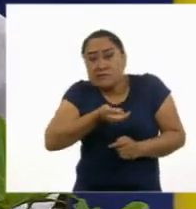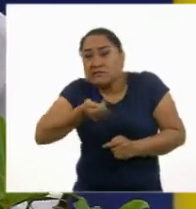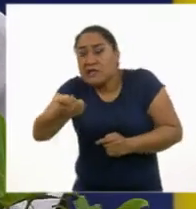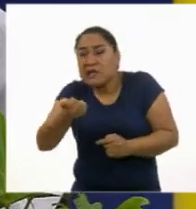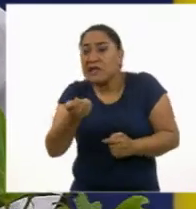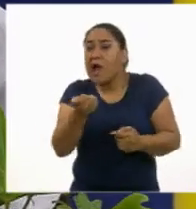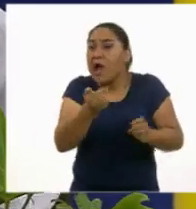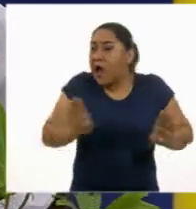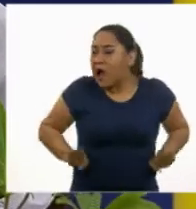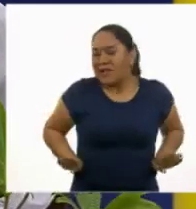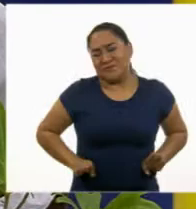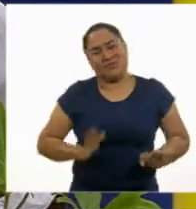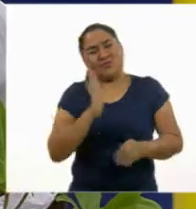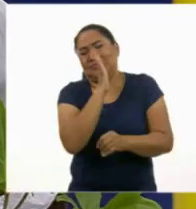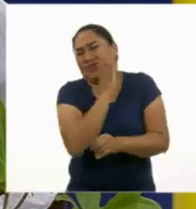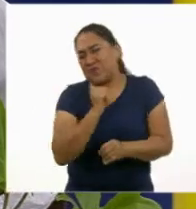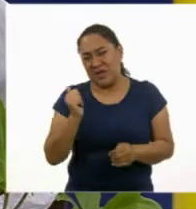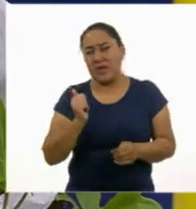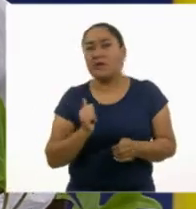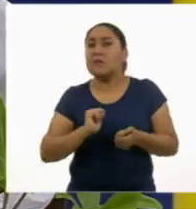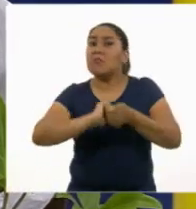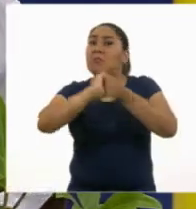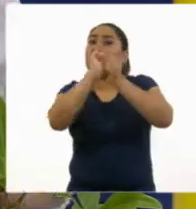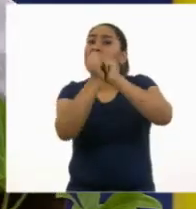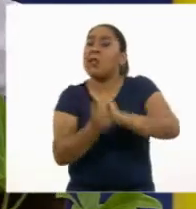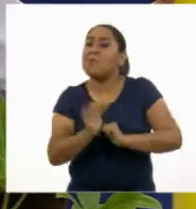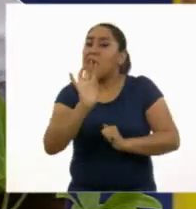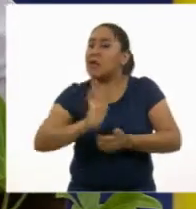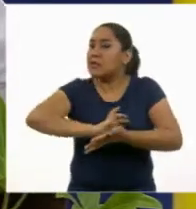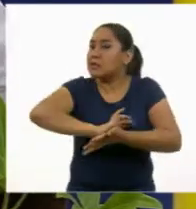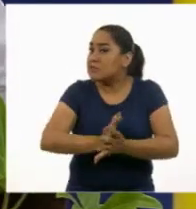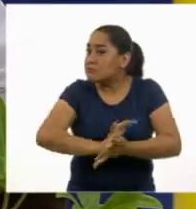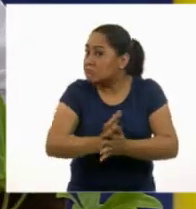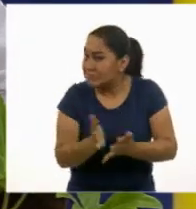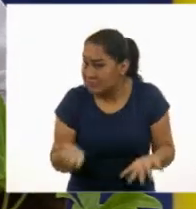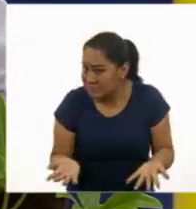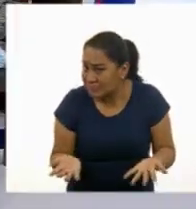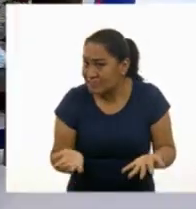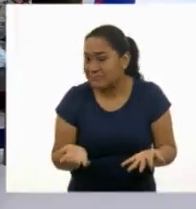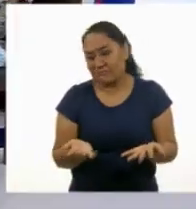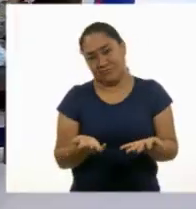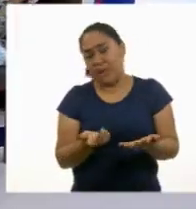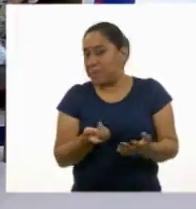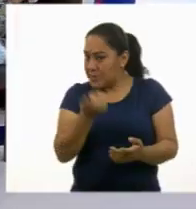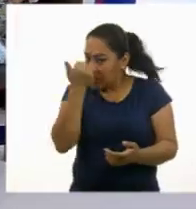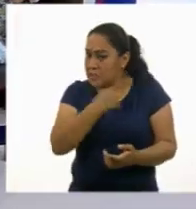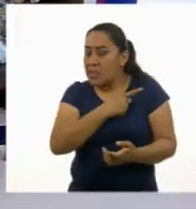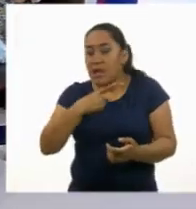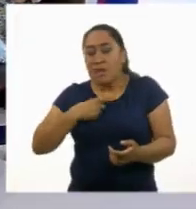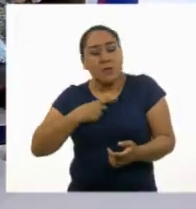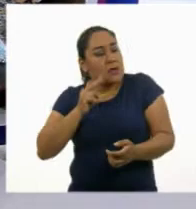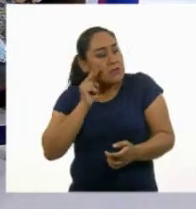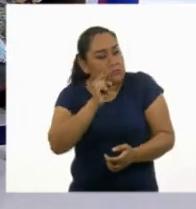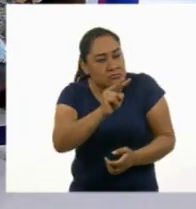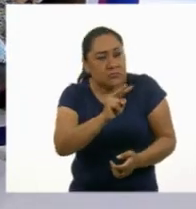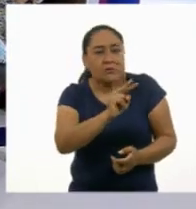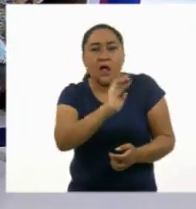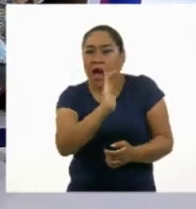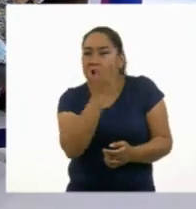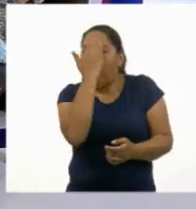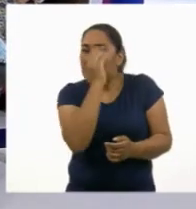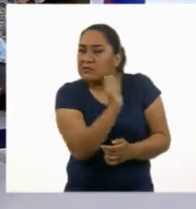¿sabes qué pasa? Eso nos lleva a la discriminación antes de conocer a las personas. ¿Poner etiquetas?